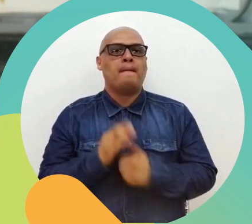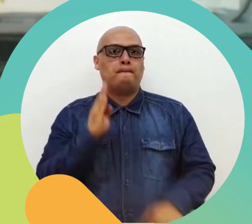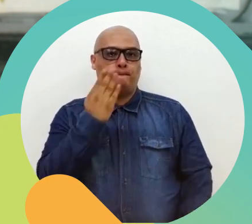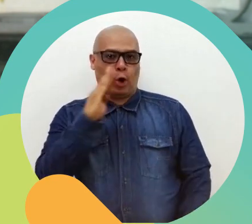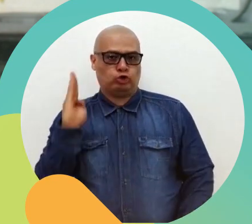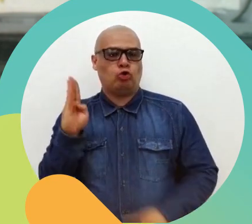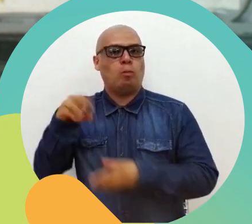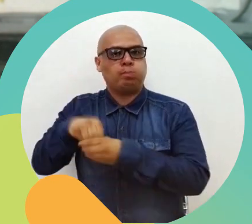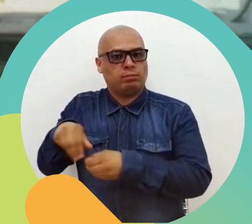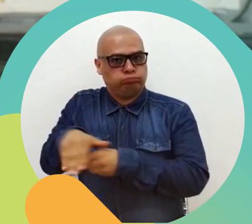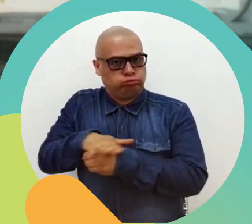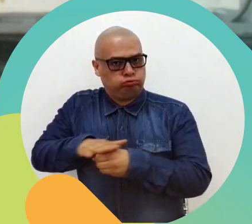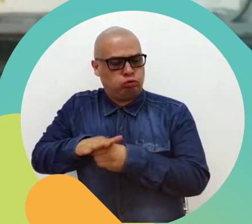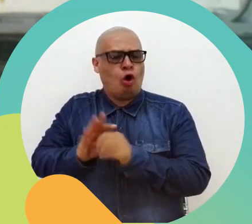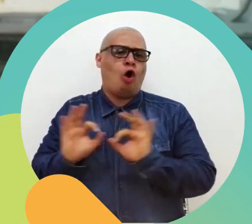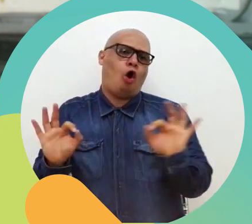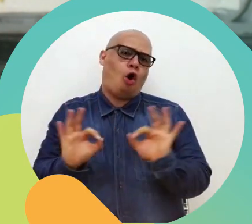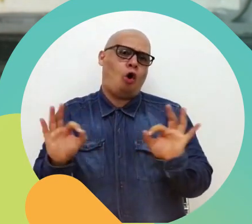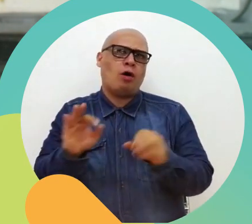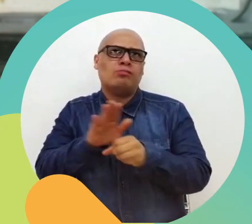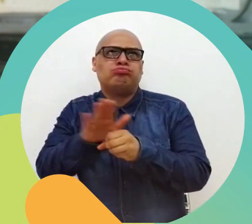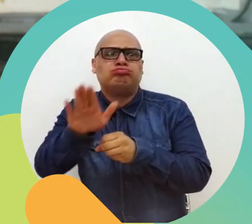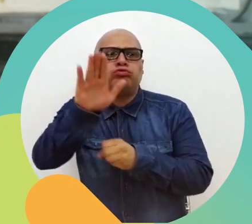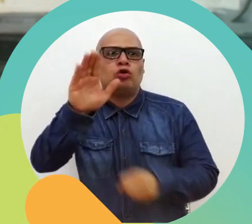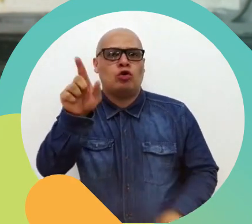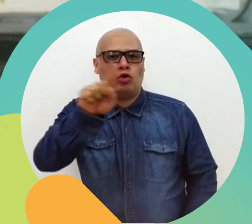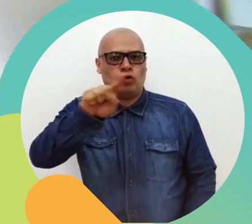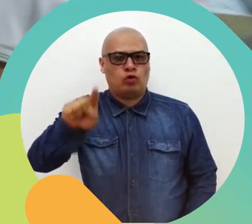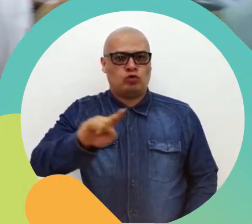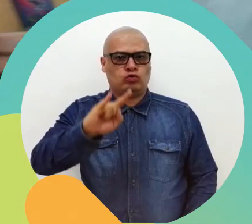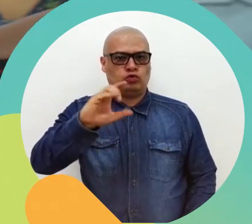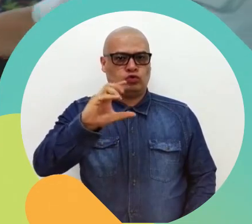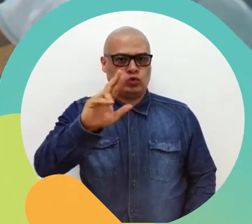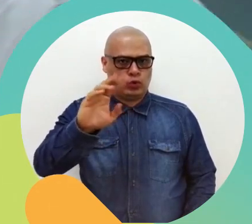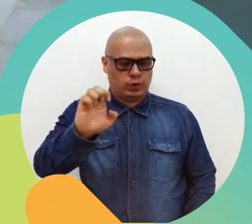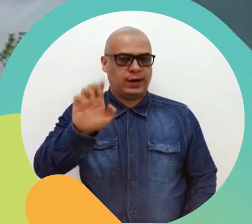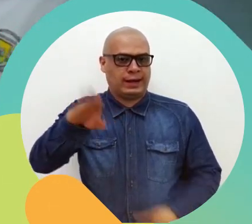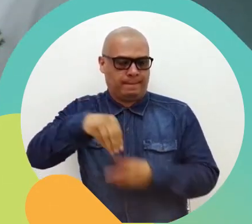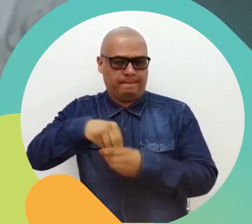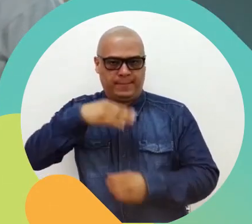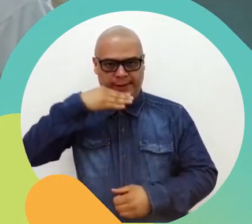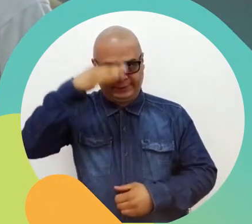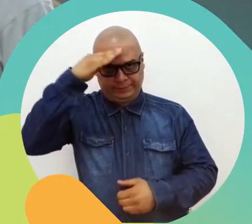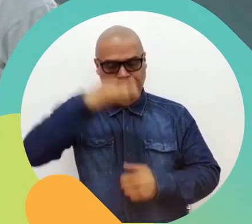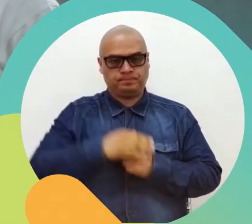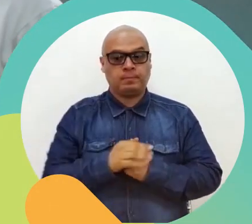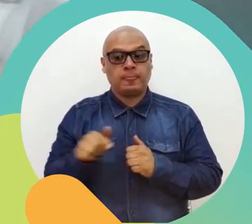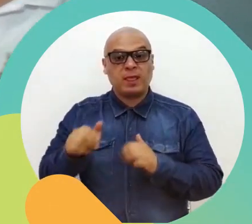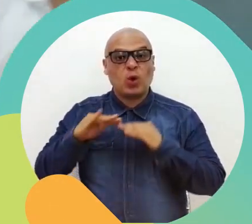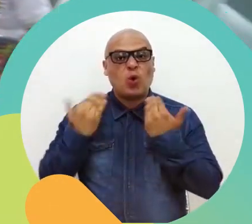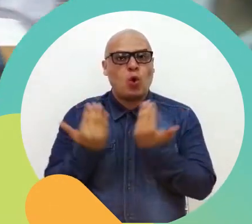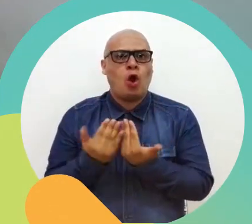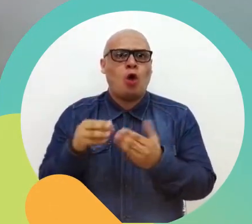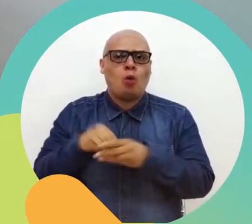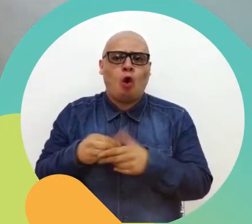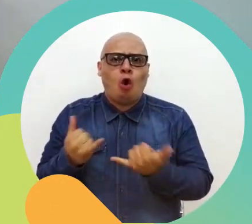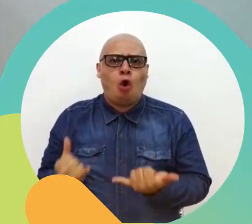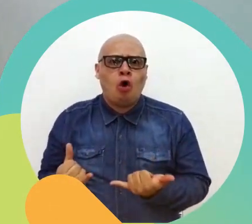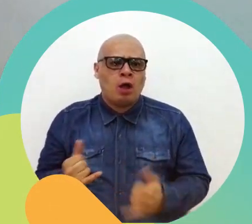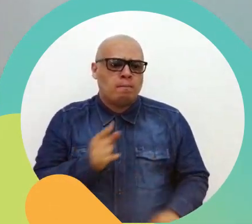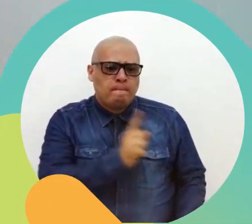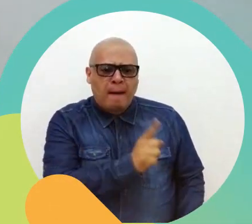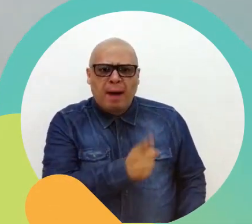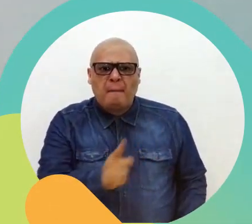Medellín. Esta institución cuenta en la actualidad con 1.320 estudiantes. Contamos con dos